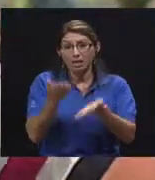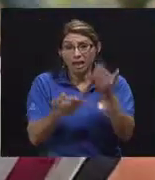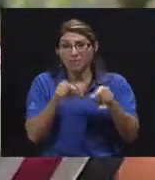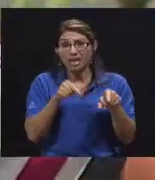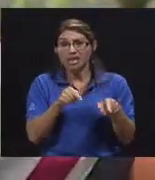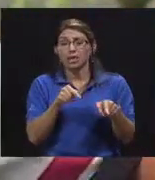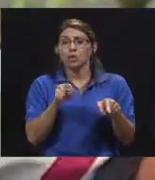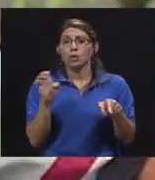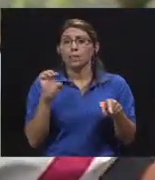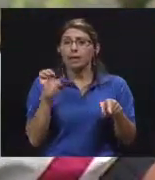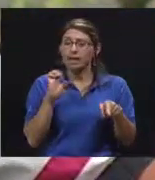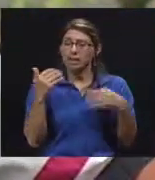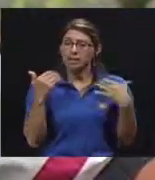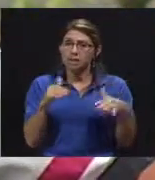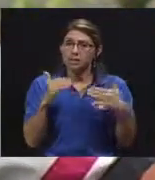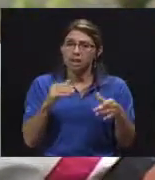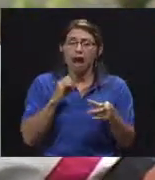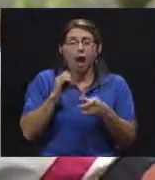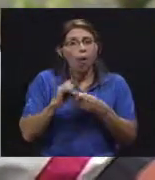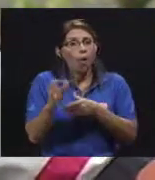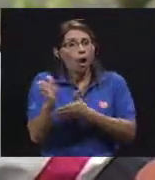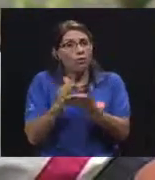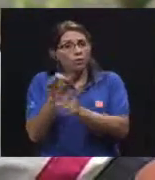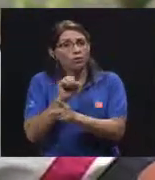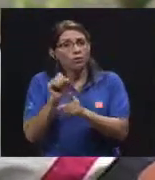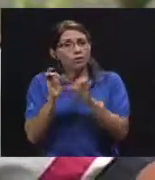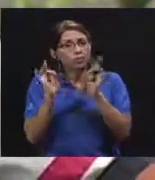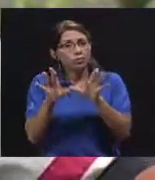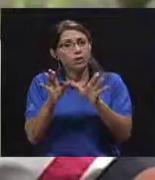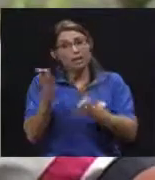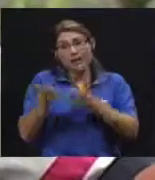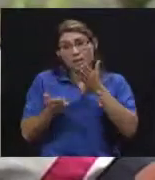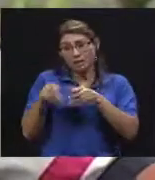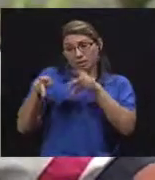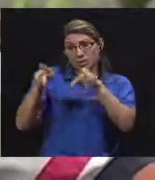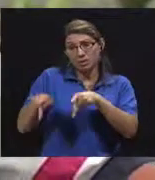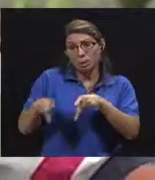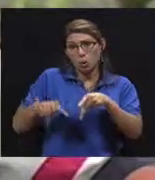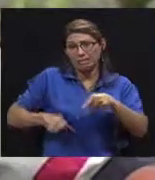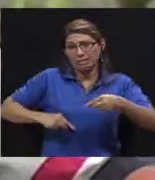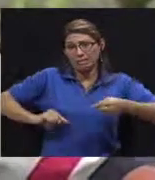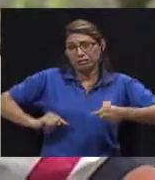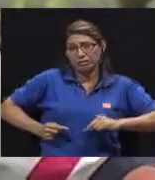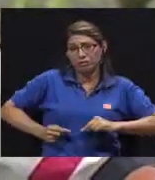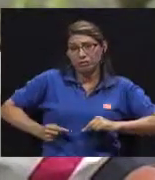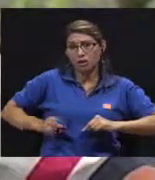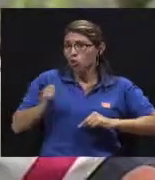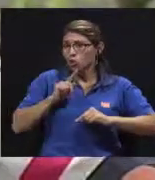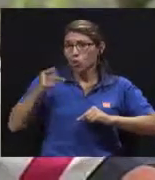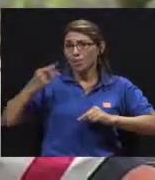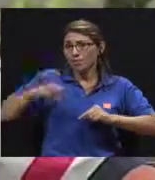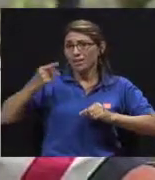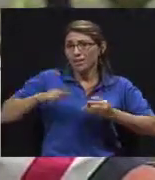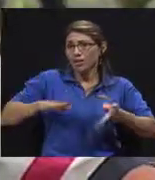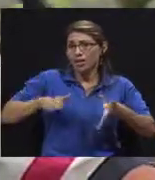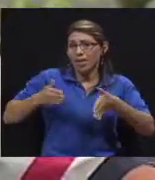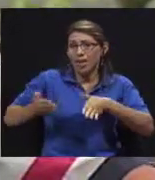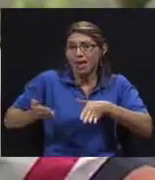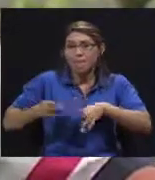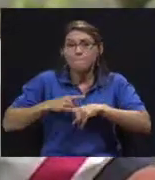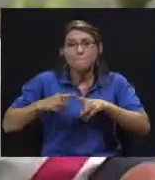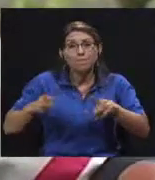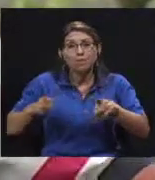Porque tal vez llevamos un dolor de abdomen, un dolor astomacal, pues, que no es una emergencia de muerte, pero está pendiente un heridoma de fuego. Claro.